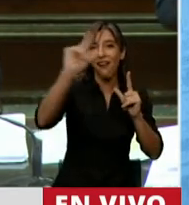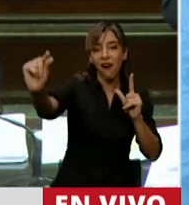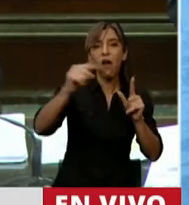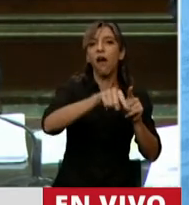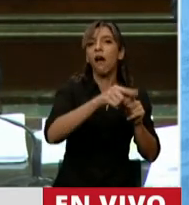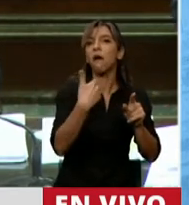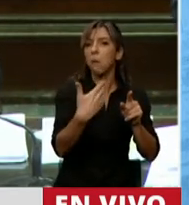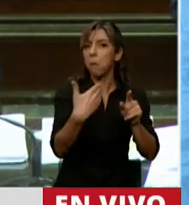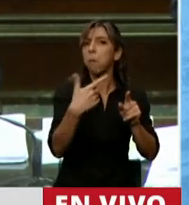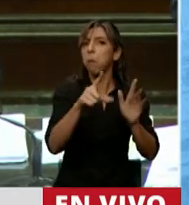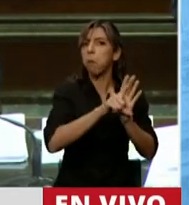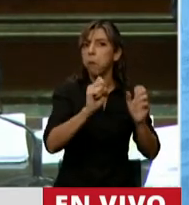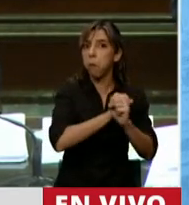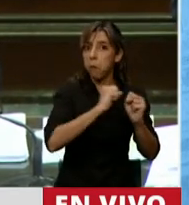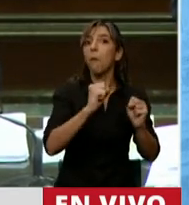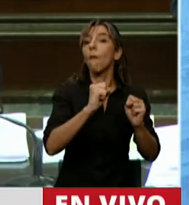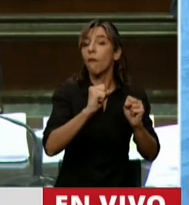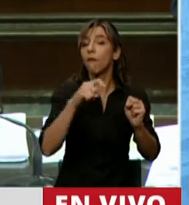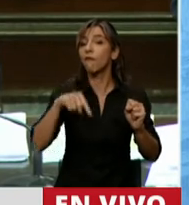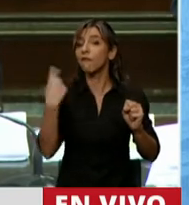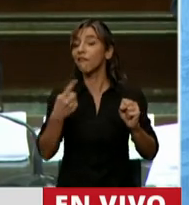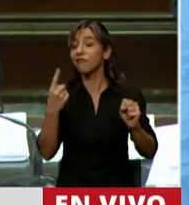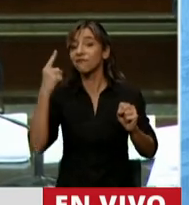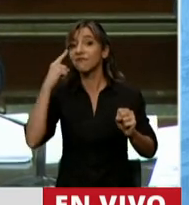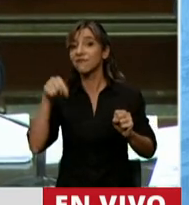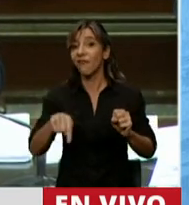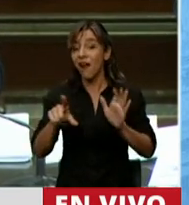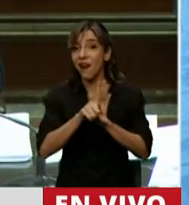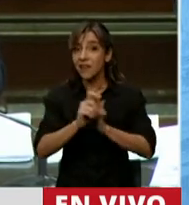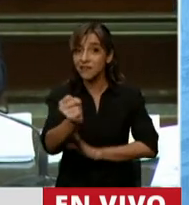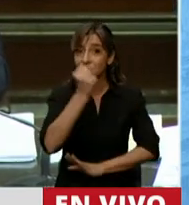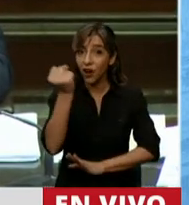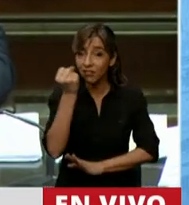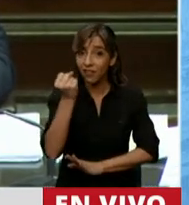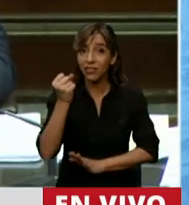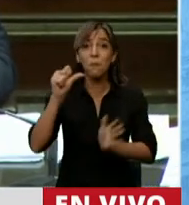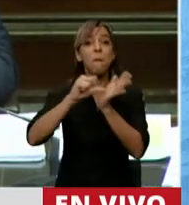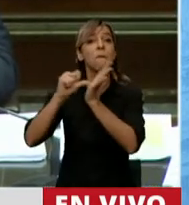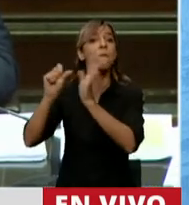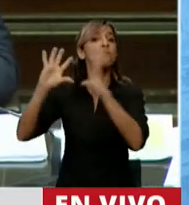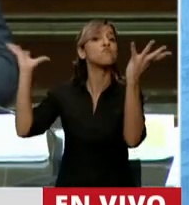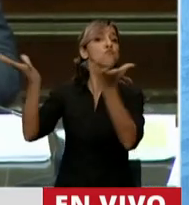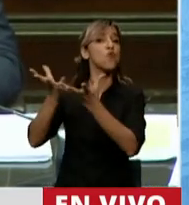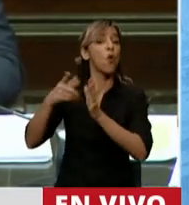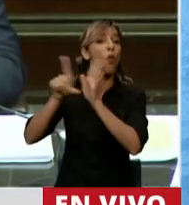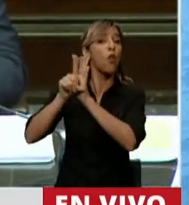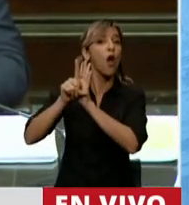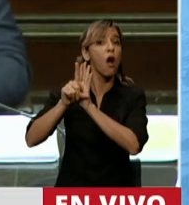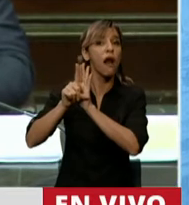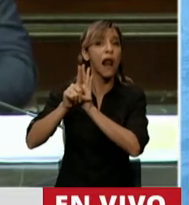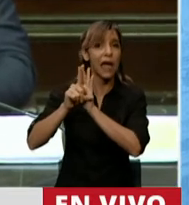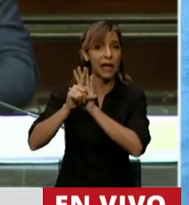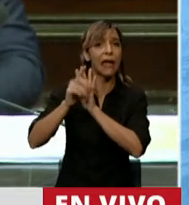que tiene una ley de teletrabajo. ¿Sabe, señor Ministro, sabe, señor Vicepresidente,